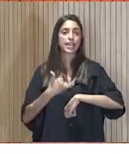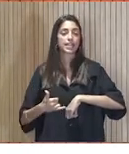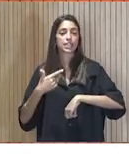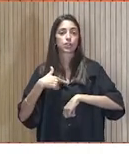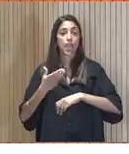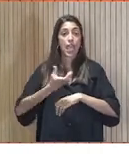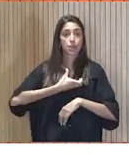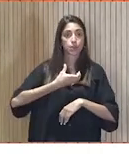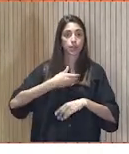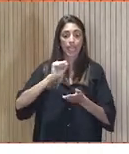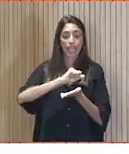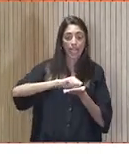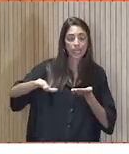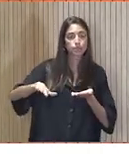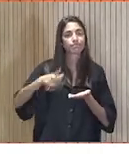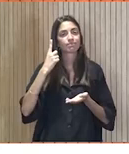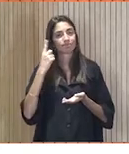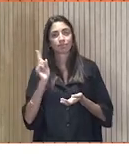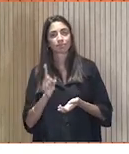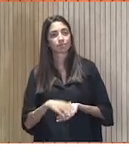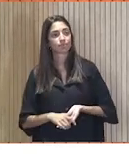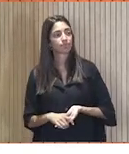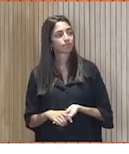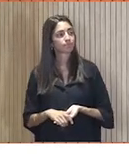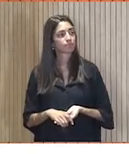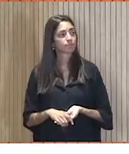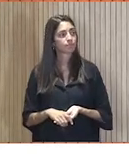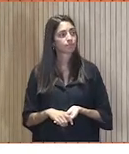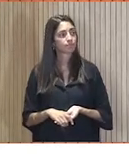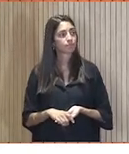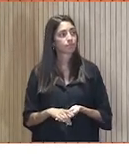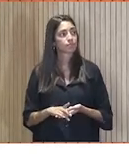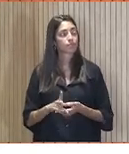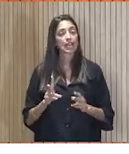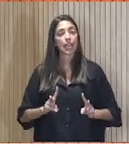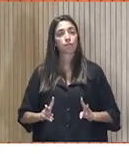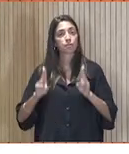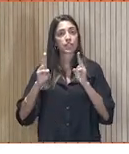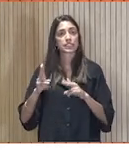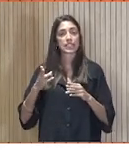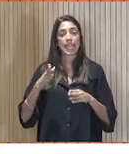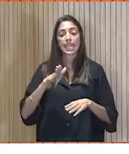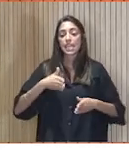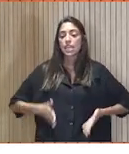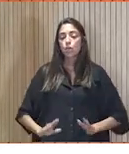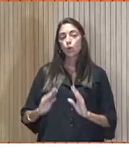gratuito que ofrecen a familias que se ven obligadas a desplazarse por su hijo enfermo en Madrid.